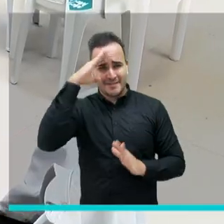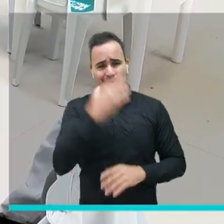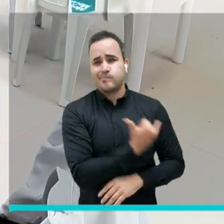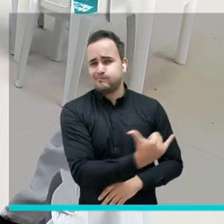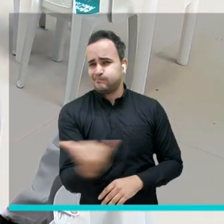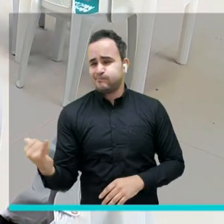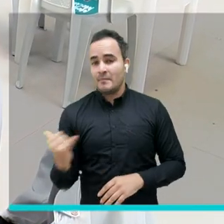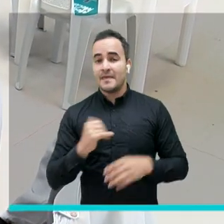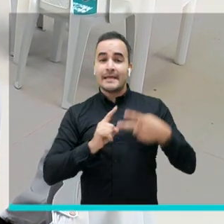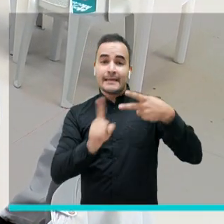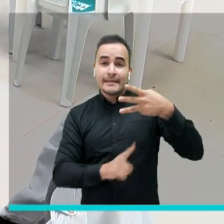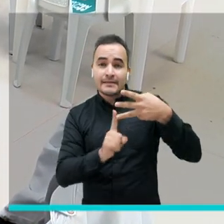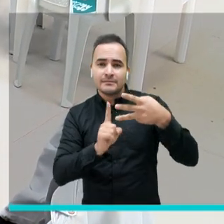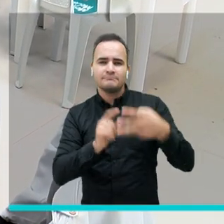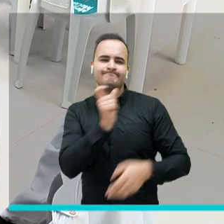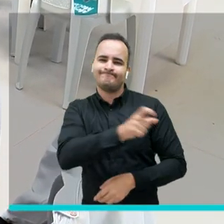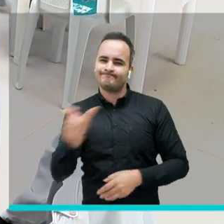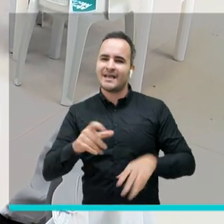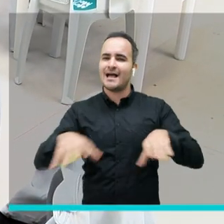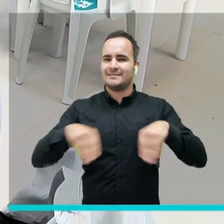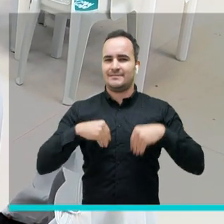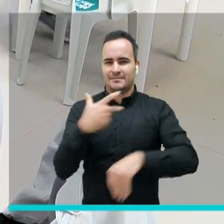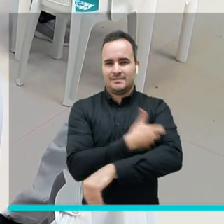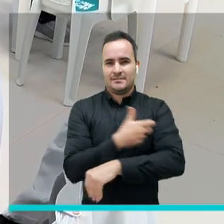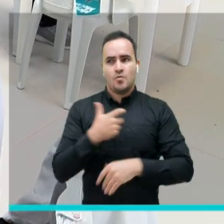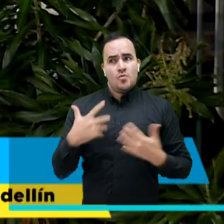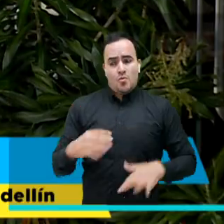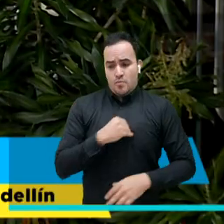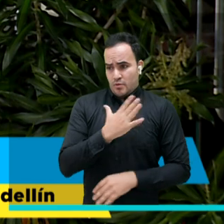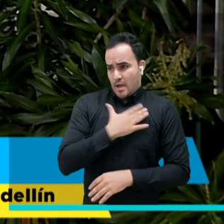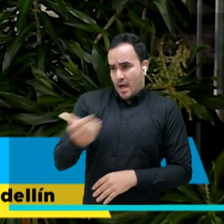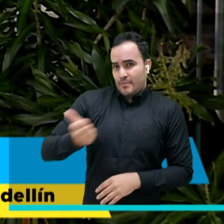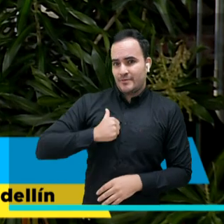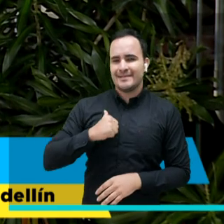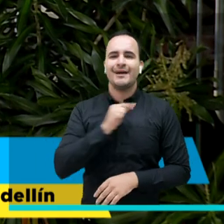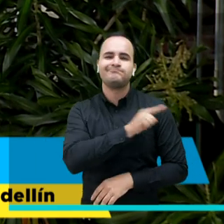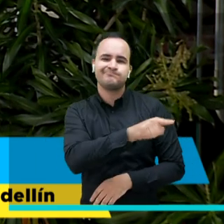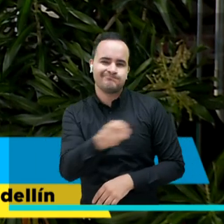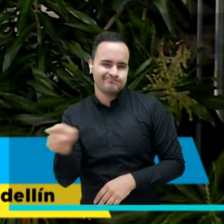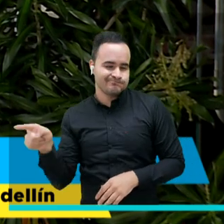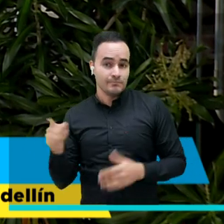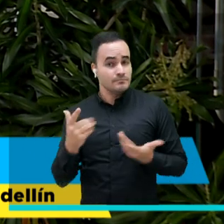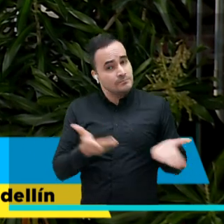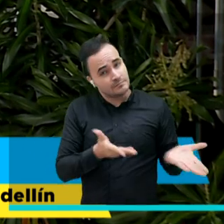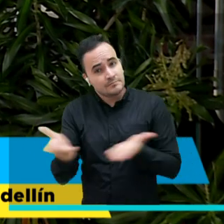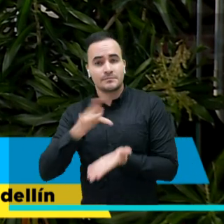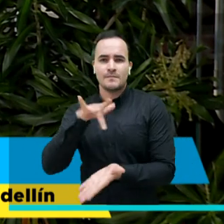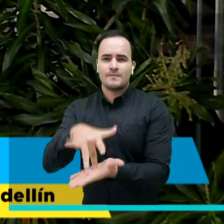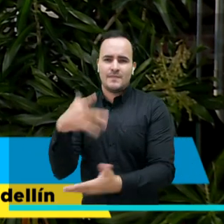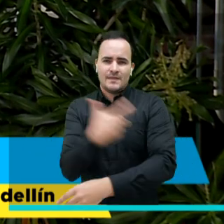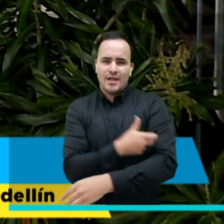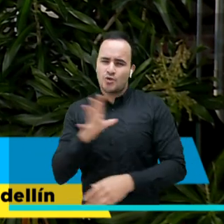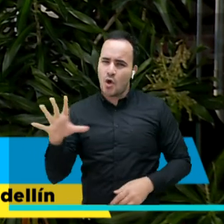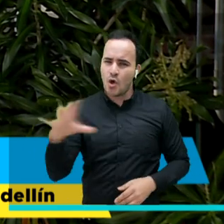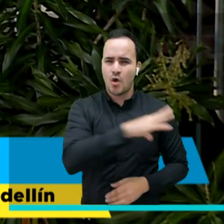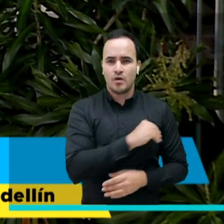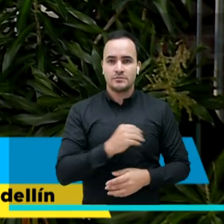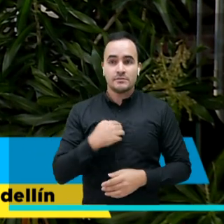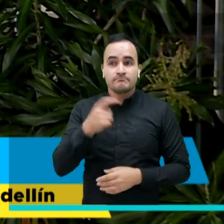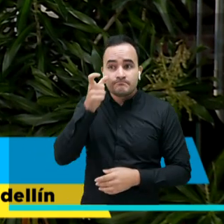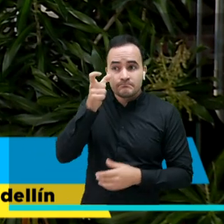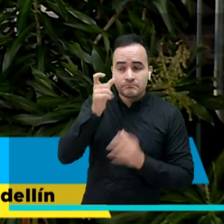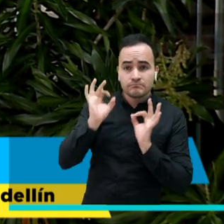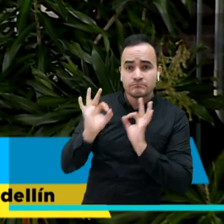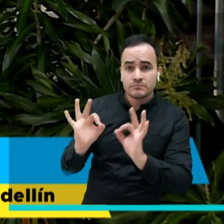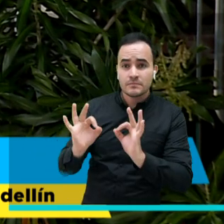que cada uno de nosotros lo vea como una gran oportunidad. Así estamos debidamente a colocarnos la vacuna y estemos pendientes si